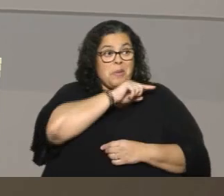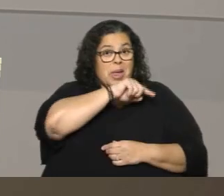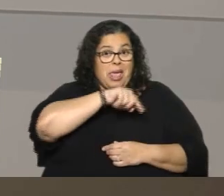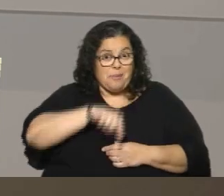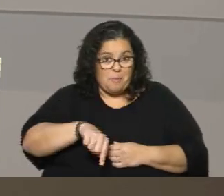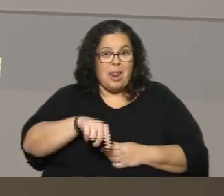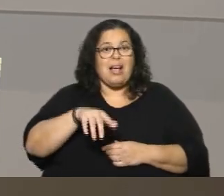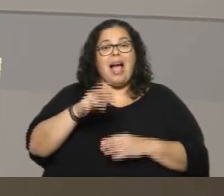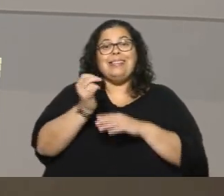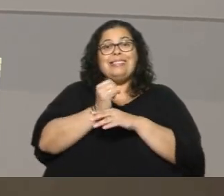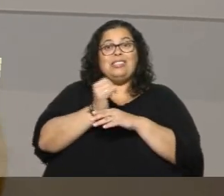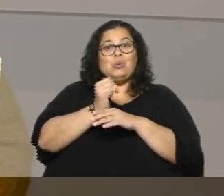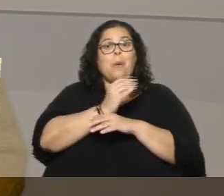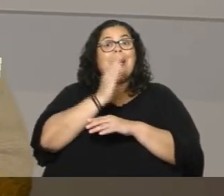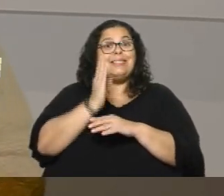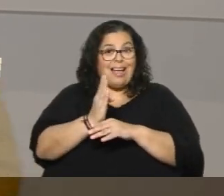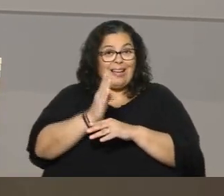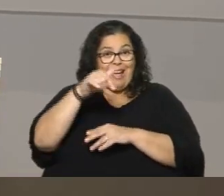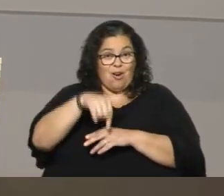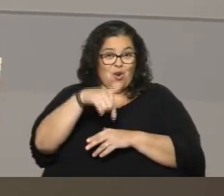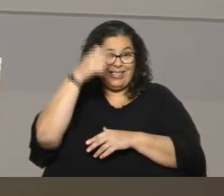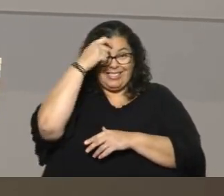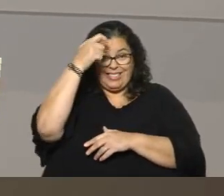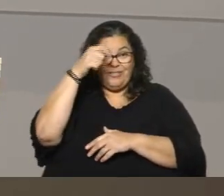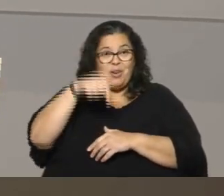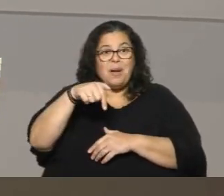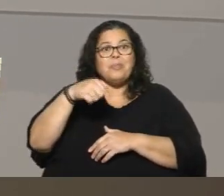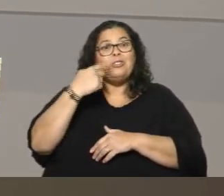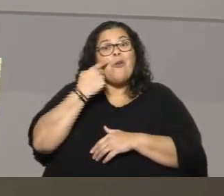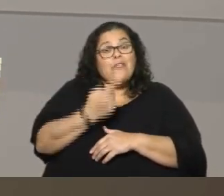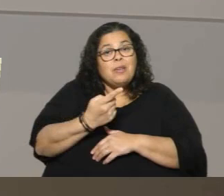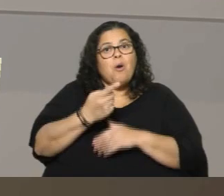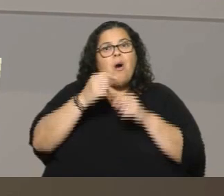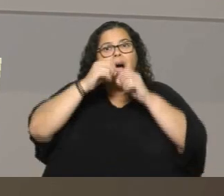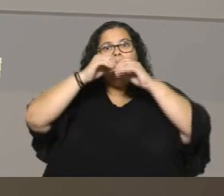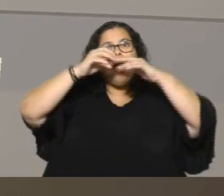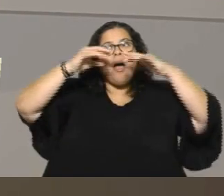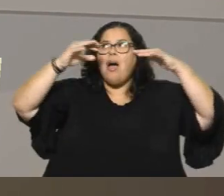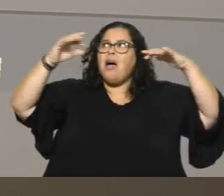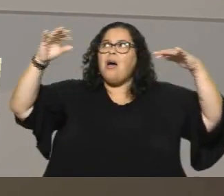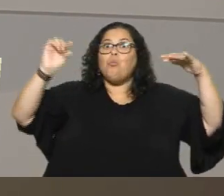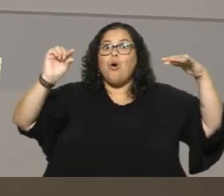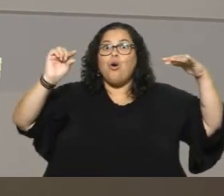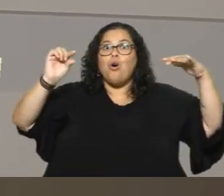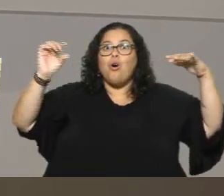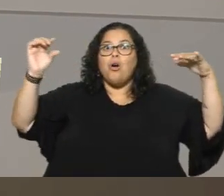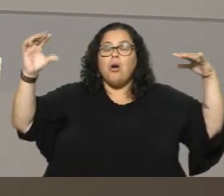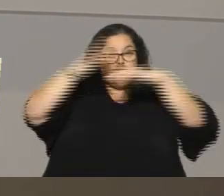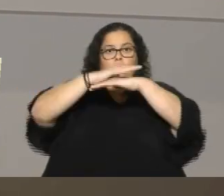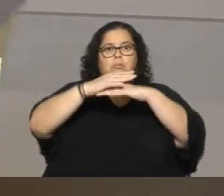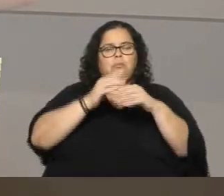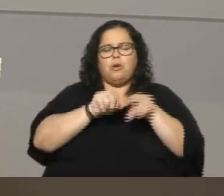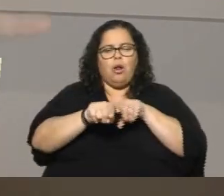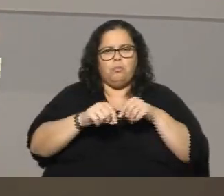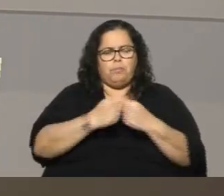camino al Instituto Paster, donde estamos ahora, veíamos como que se estaba abriendo un poco el cielo y de repente, ¡pum! Nublado